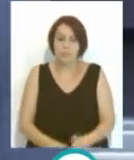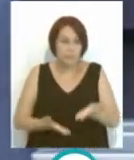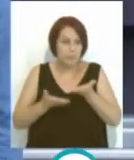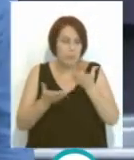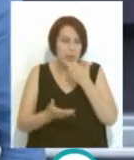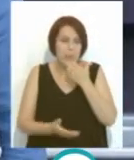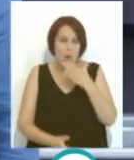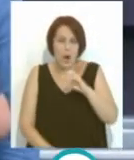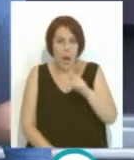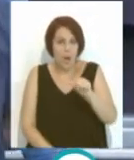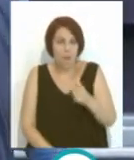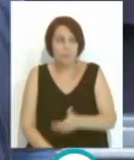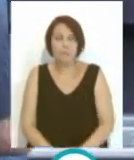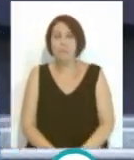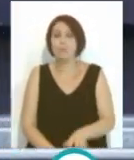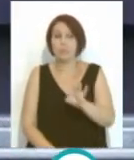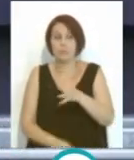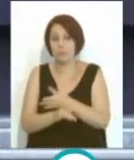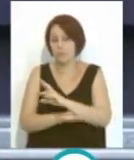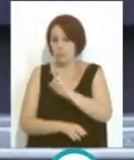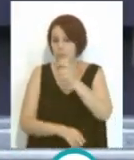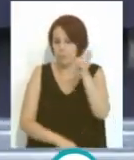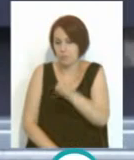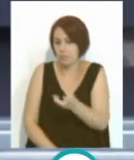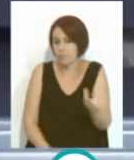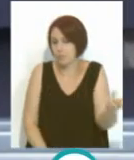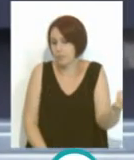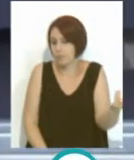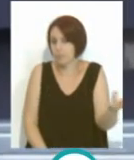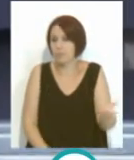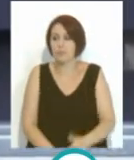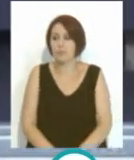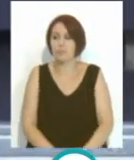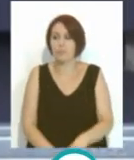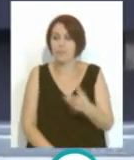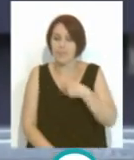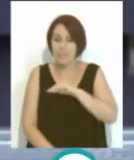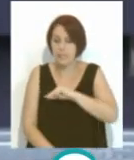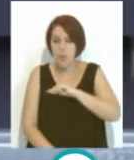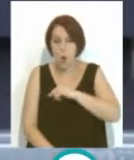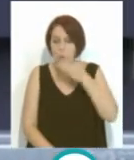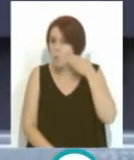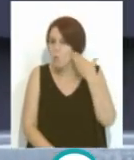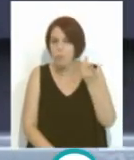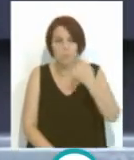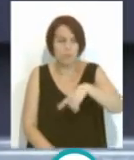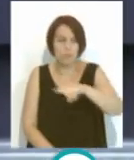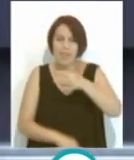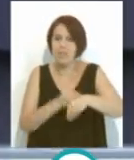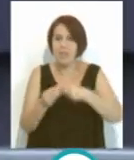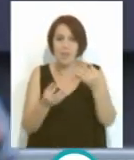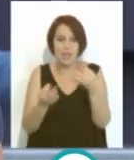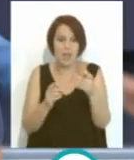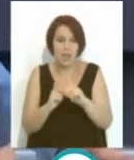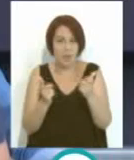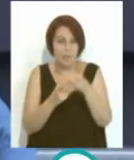Cala, no sé, de otros jugadores que han venido por aquí, que es para sentirse orgullosos de ellos, de lo que hacen con